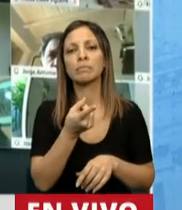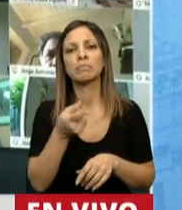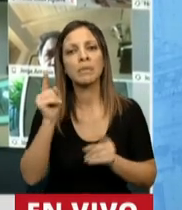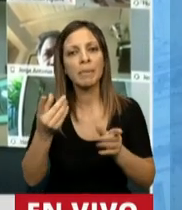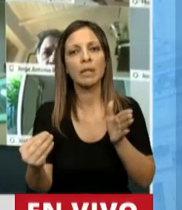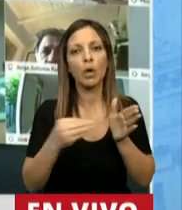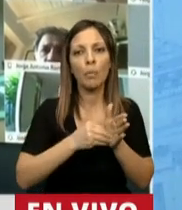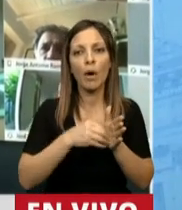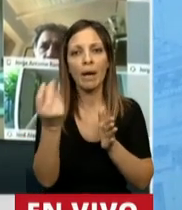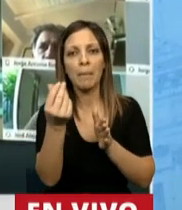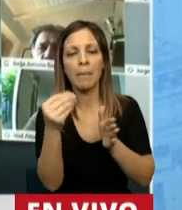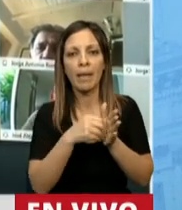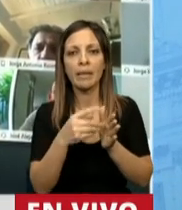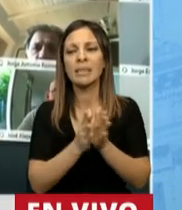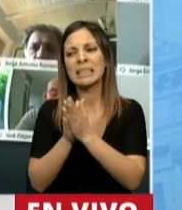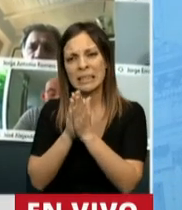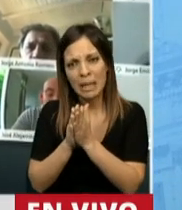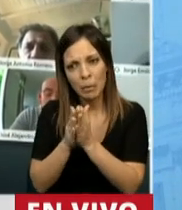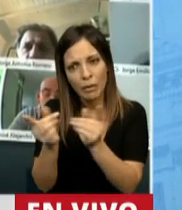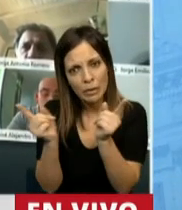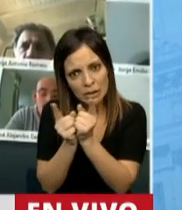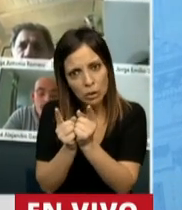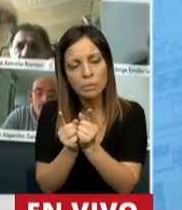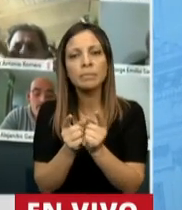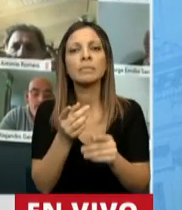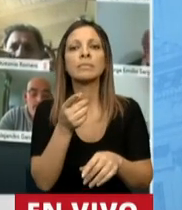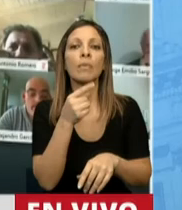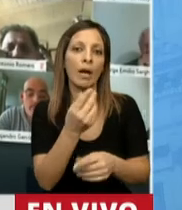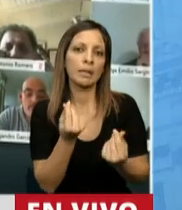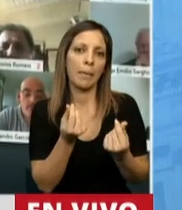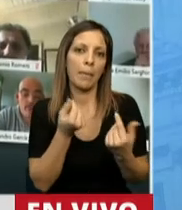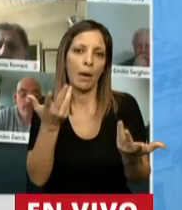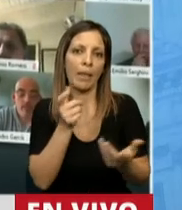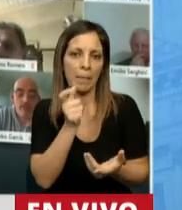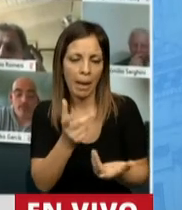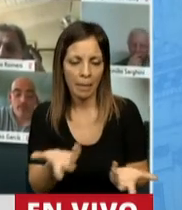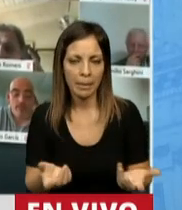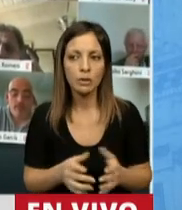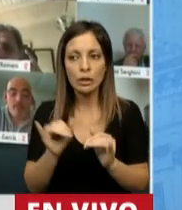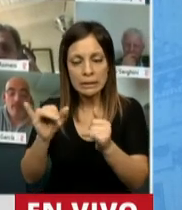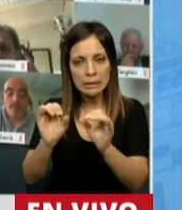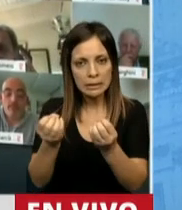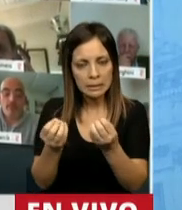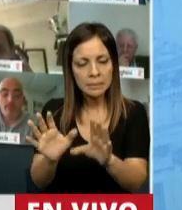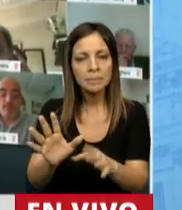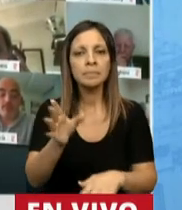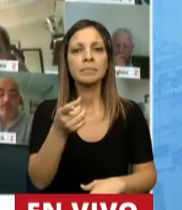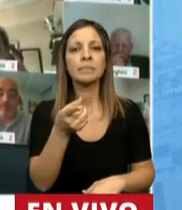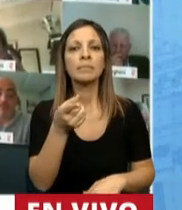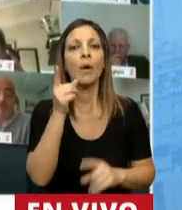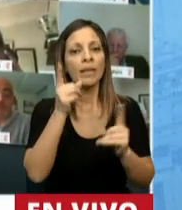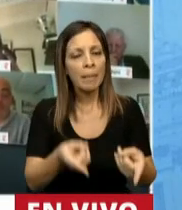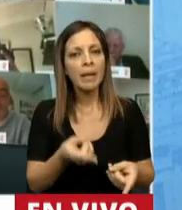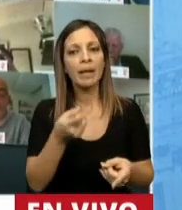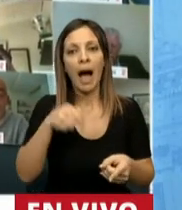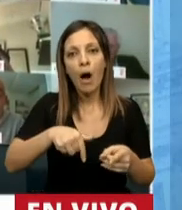están incorporando esos fondos para hacer concreción. si puedo ir redondeando. Ese considero es el valor de la palabra. Gracias, señor presidente. Porque estamos